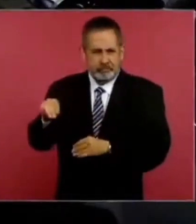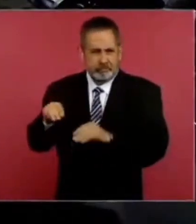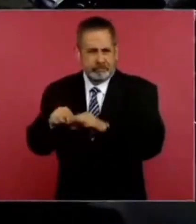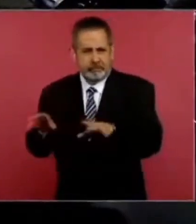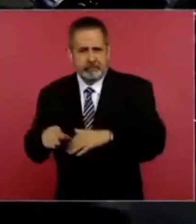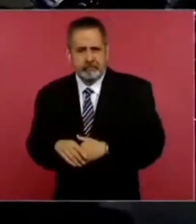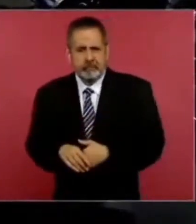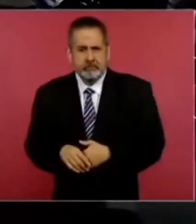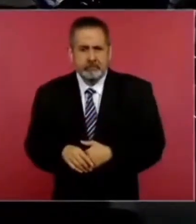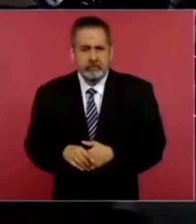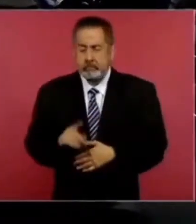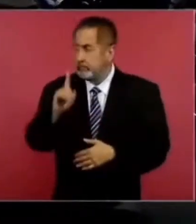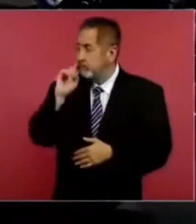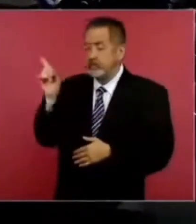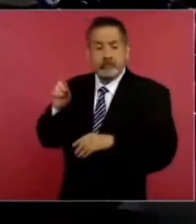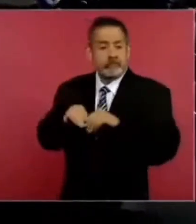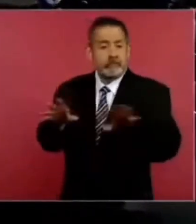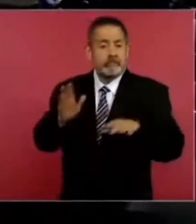Ahí está la nota.